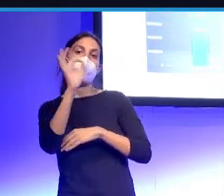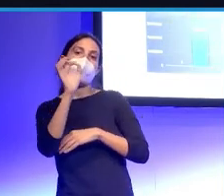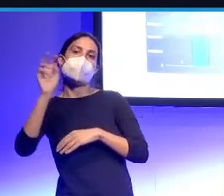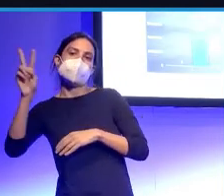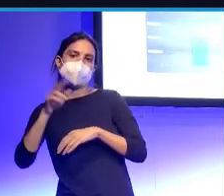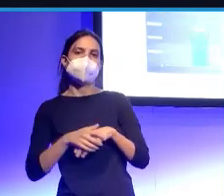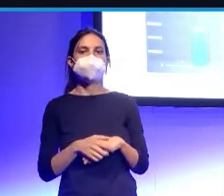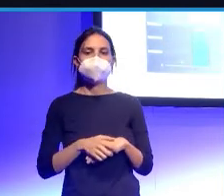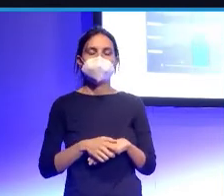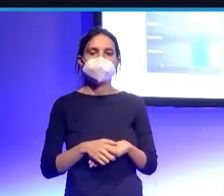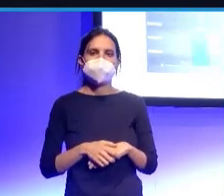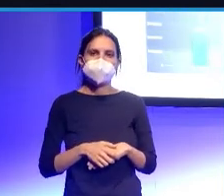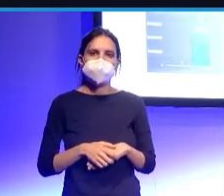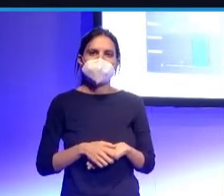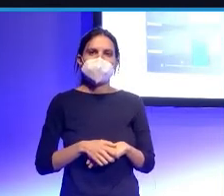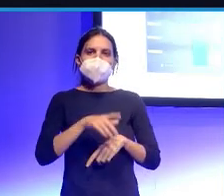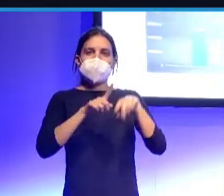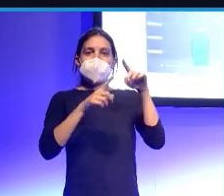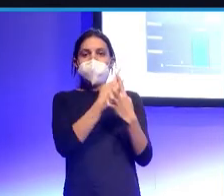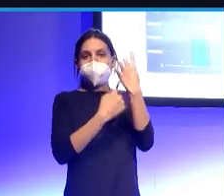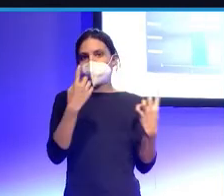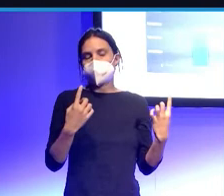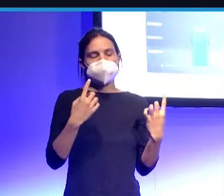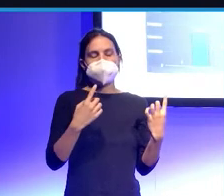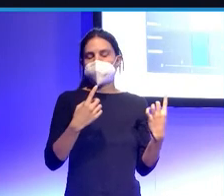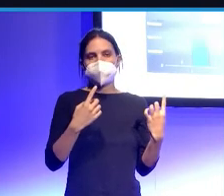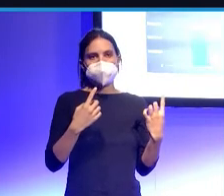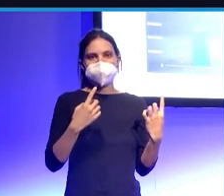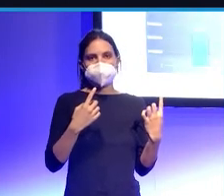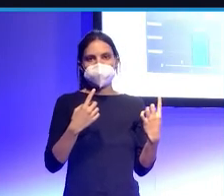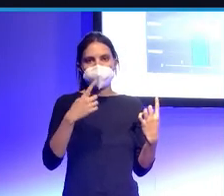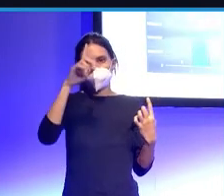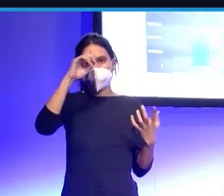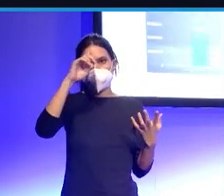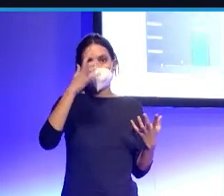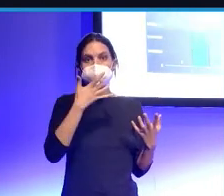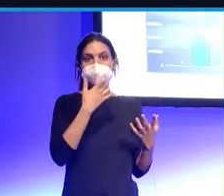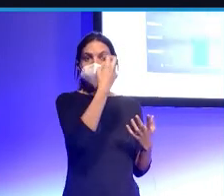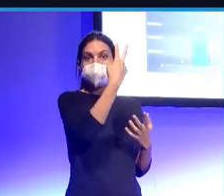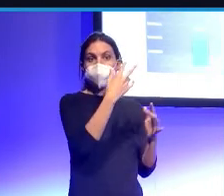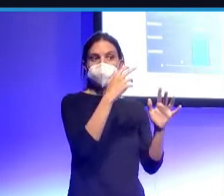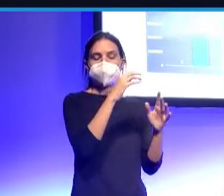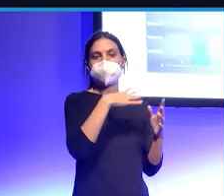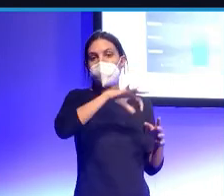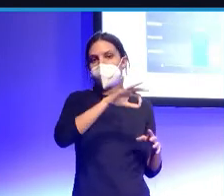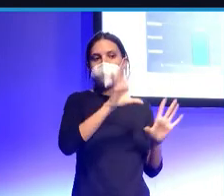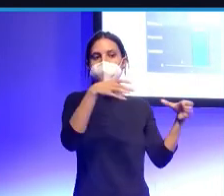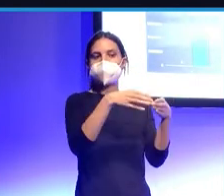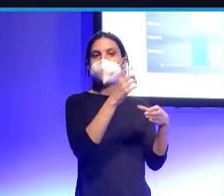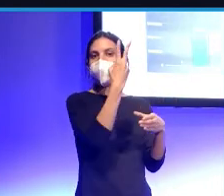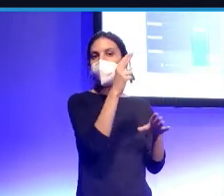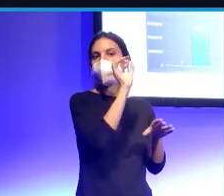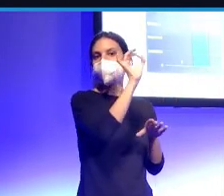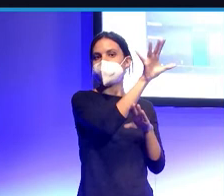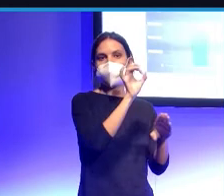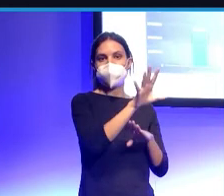nos damos cuenta de que el 36% de las veces gana el equipo de los dos tiros contra el 31, el equipo de los 20